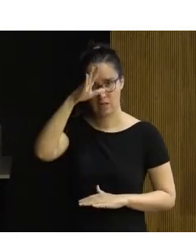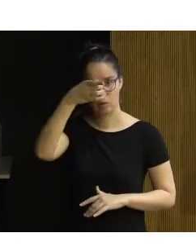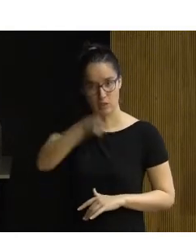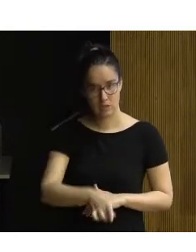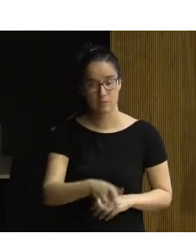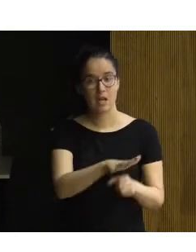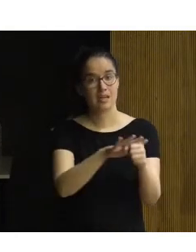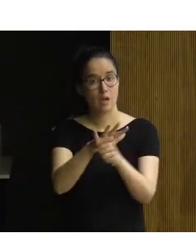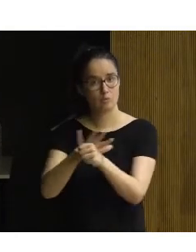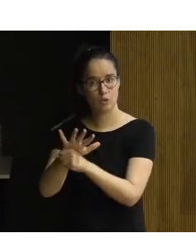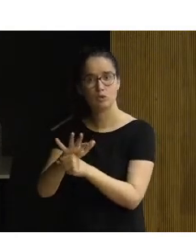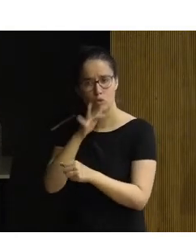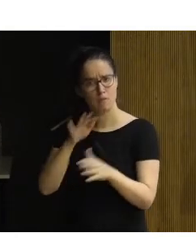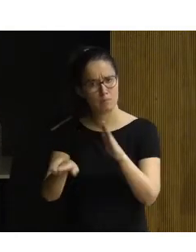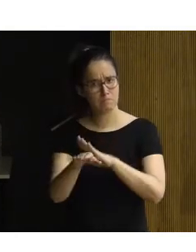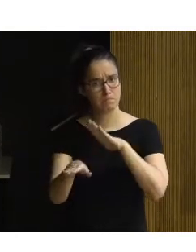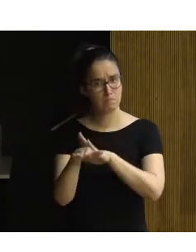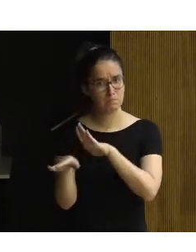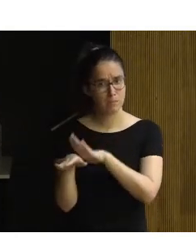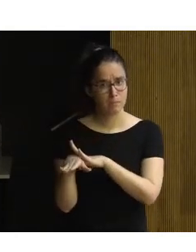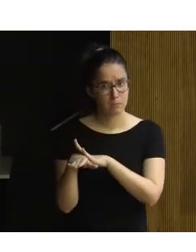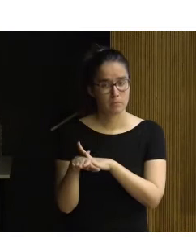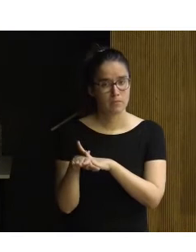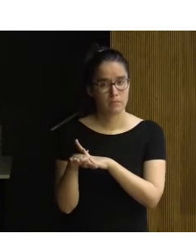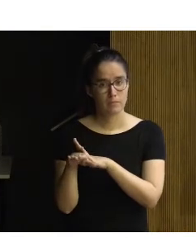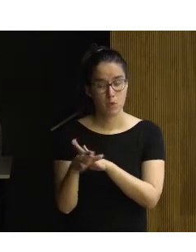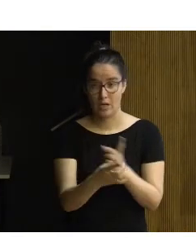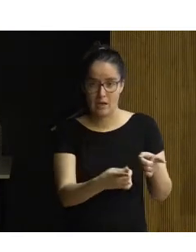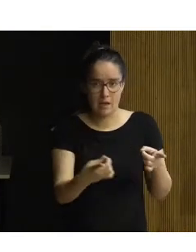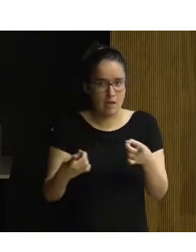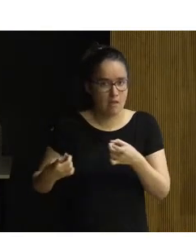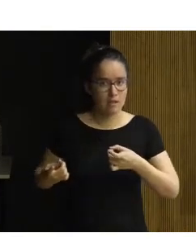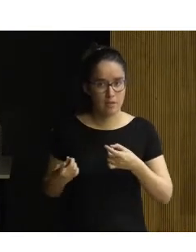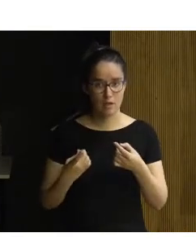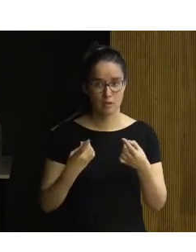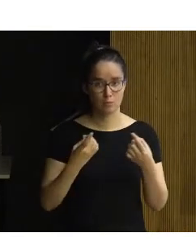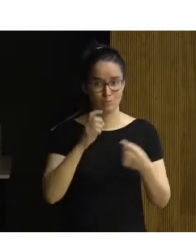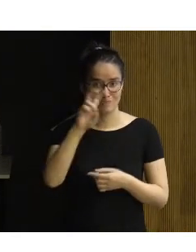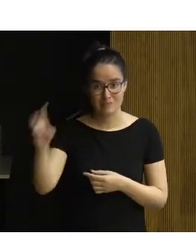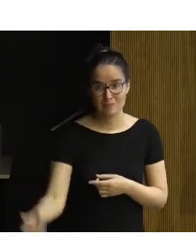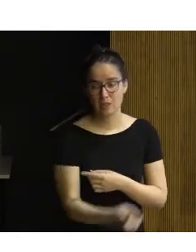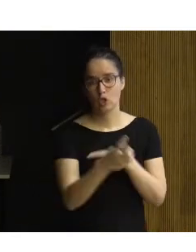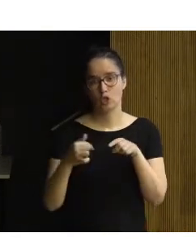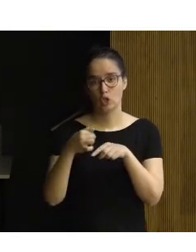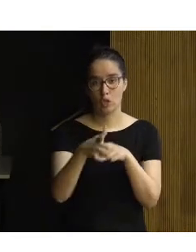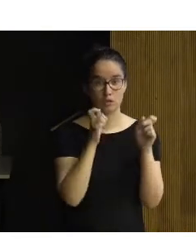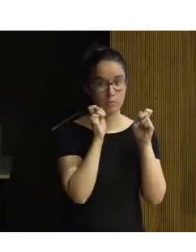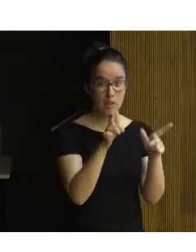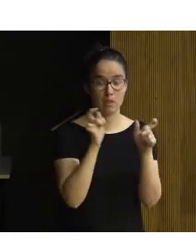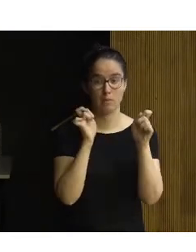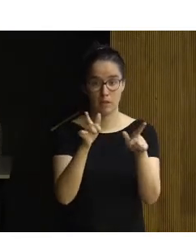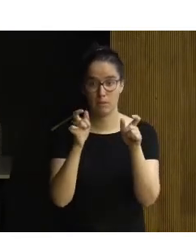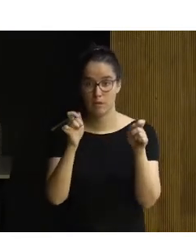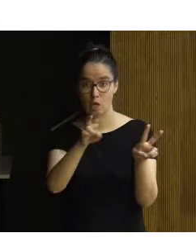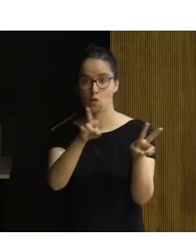Campos en los que seguimos trabajando, porque las necesidades son muchas, y día a día vamos descubriendo nuevas